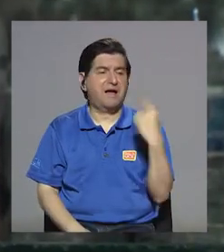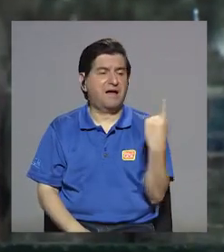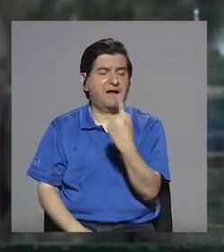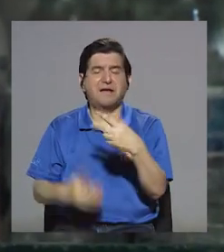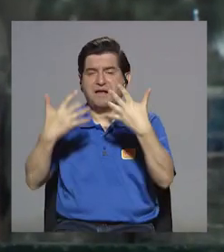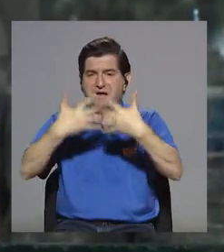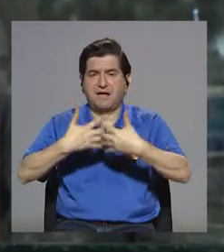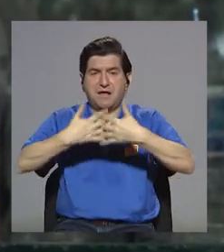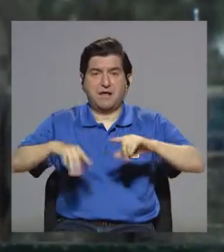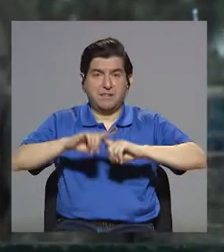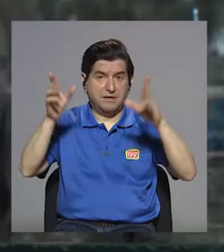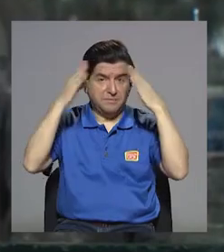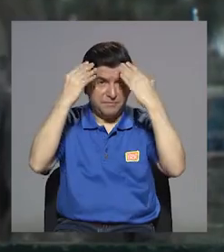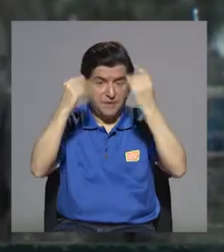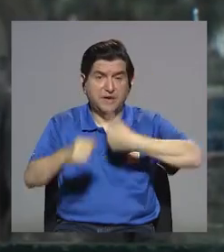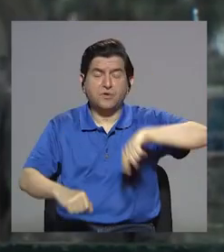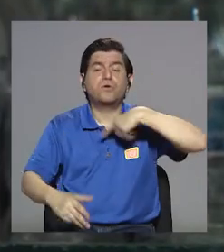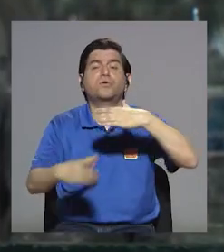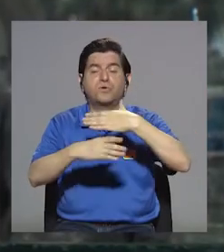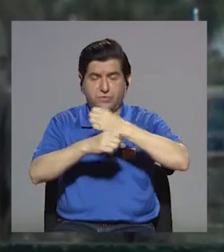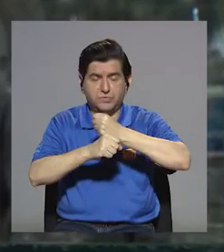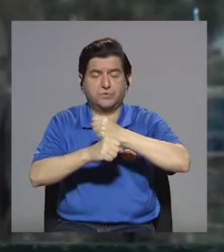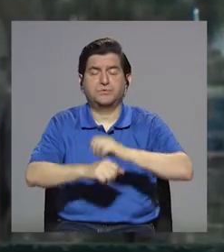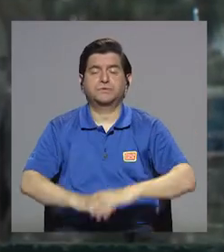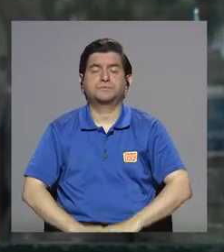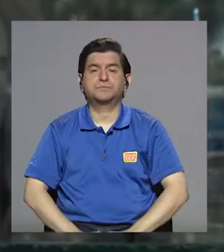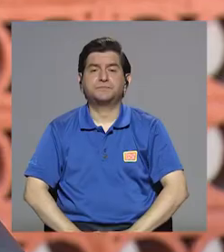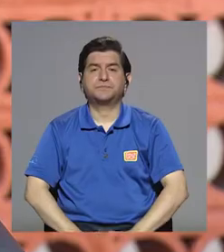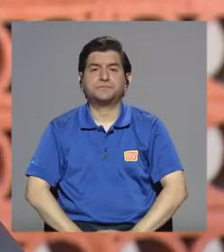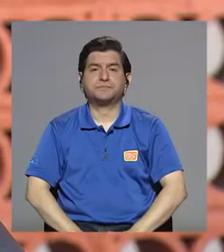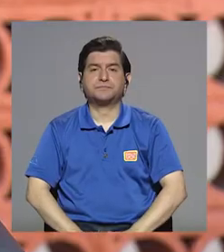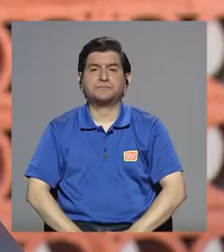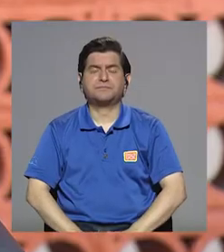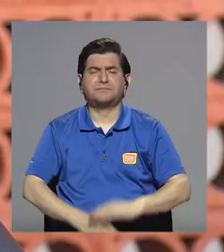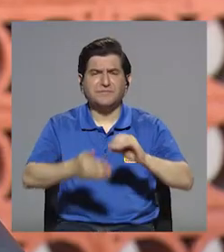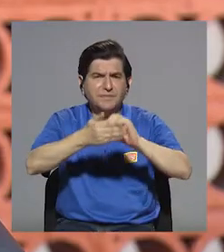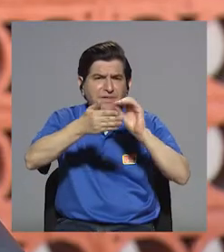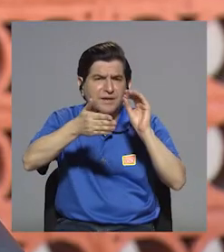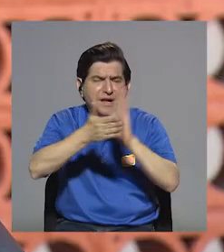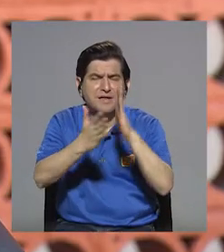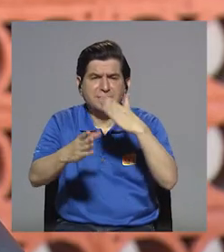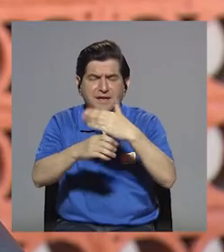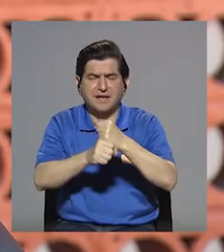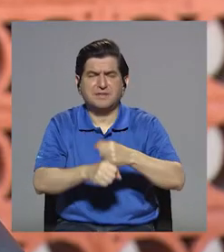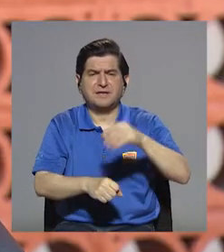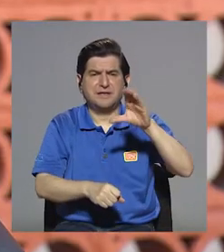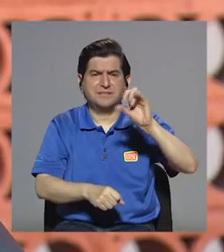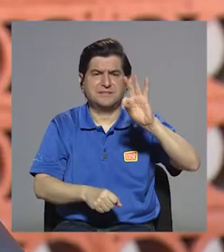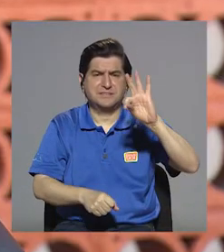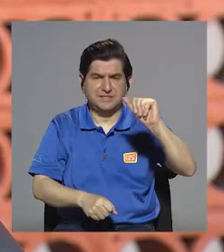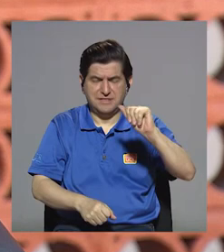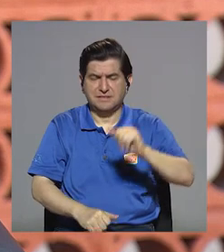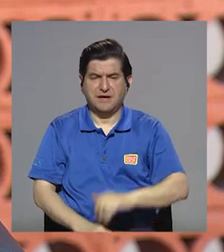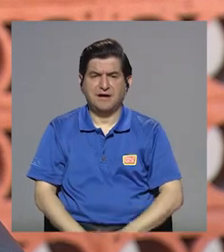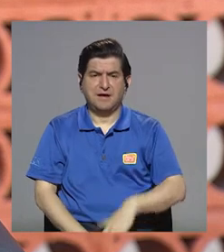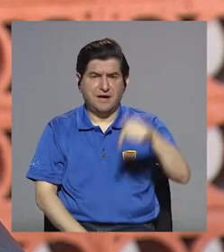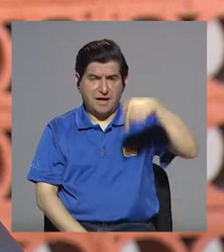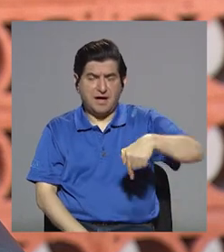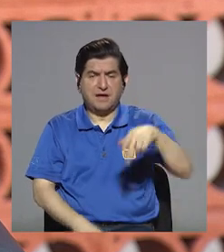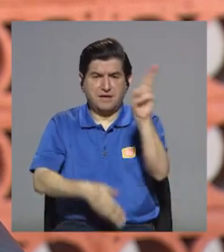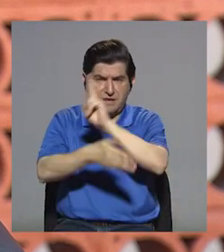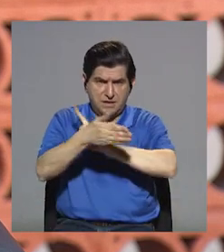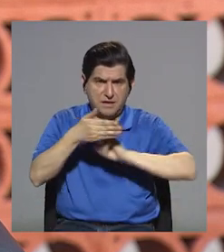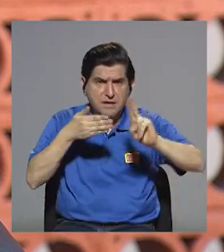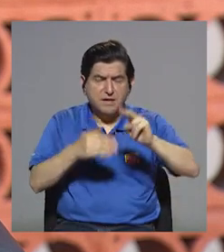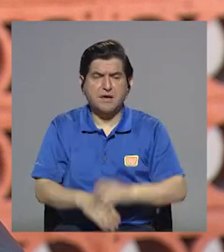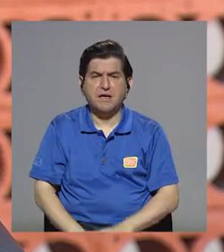cada empresa, pero digamos, la información nosotros la realizamos. Y las etiquetas que elabora el cita acá en la U,